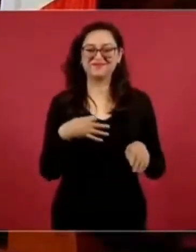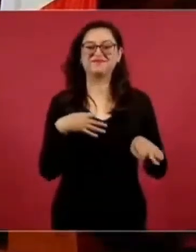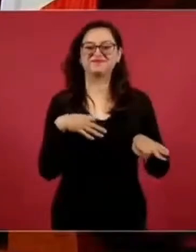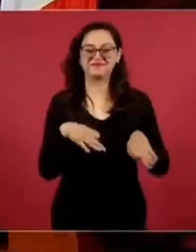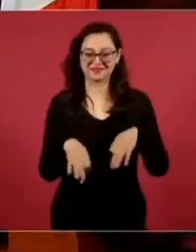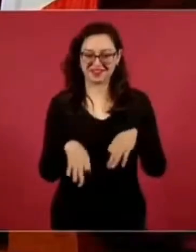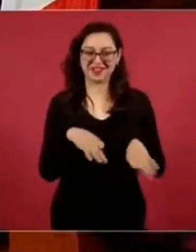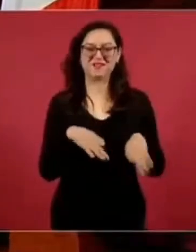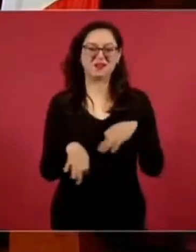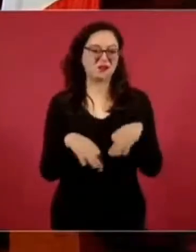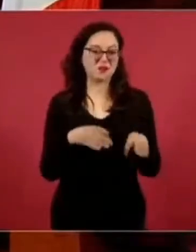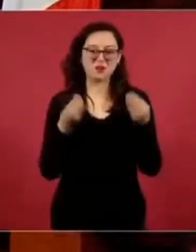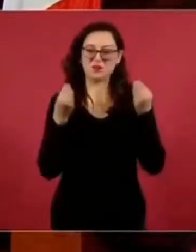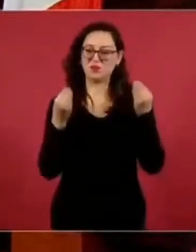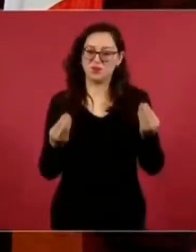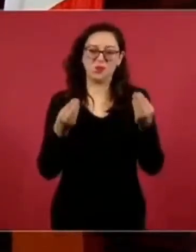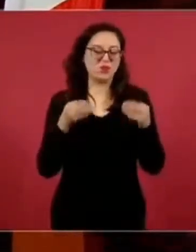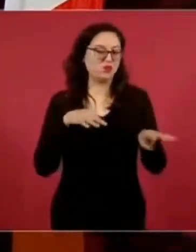mucho trabajo.